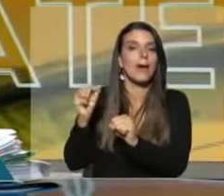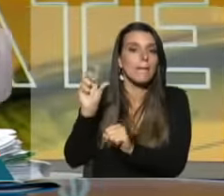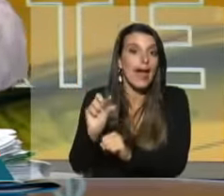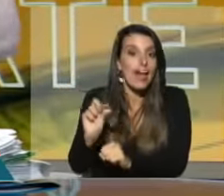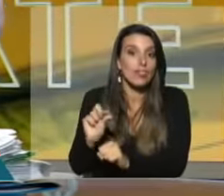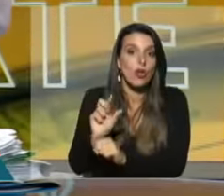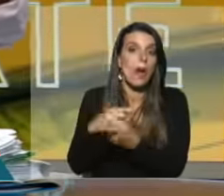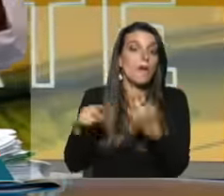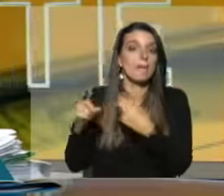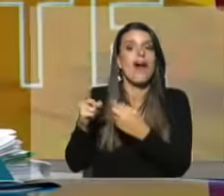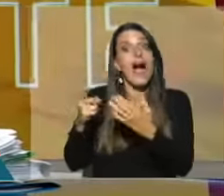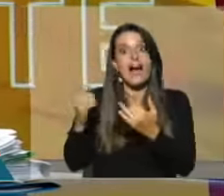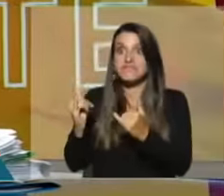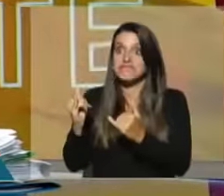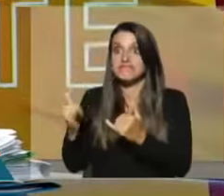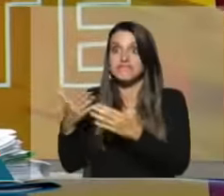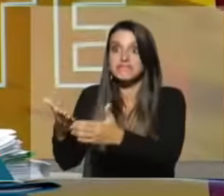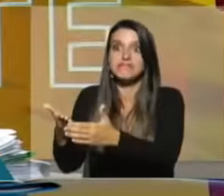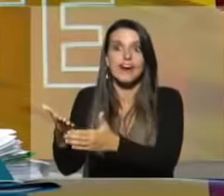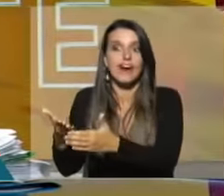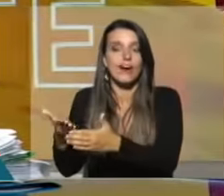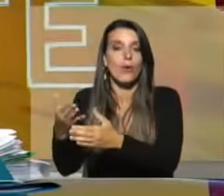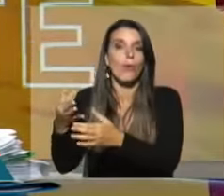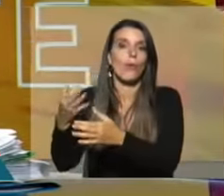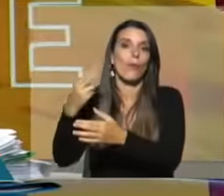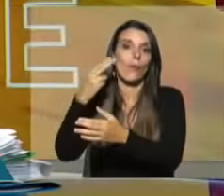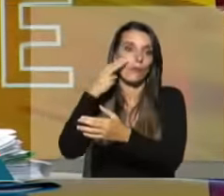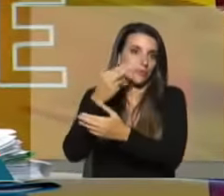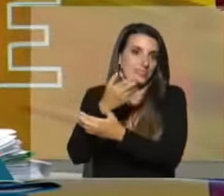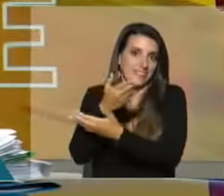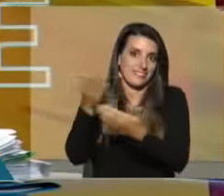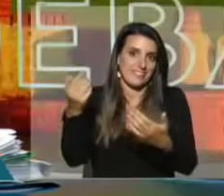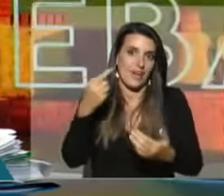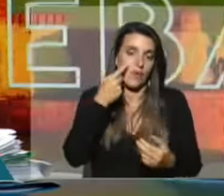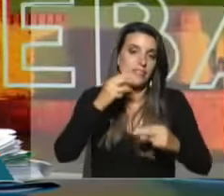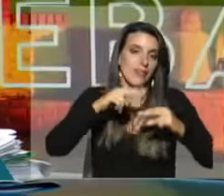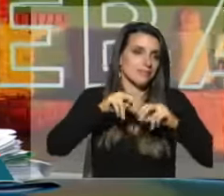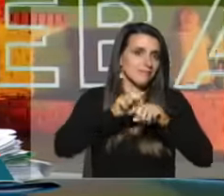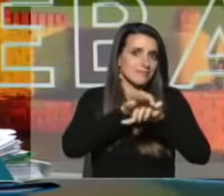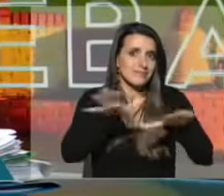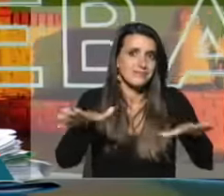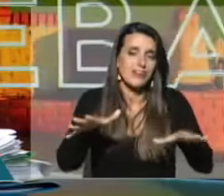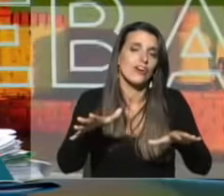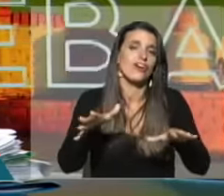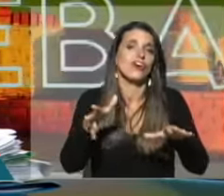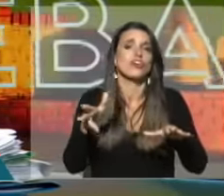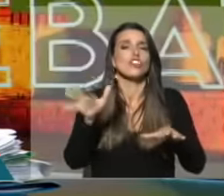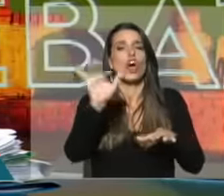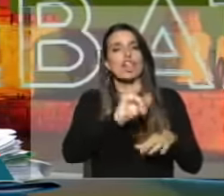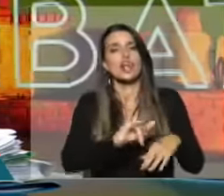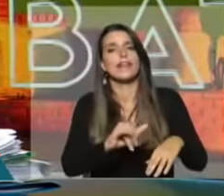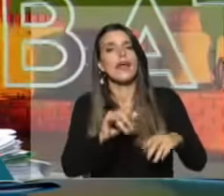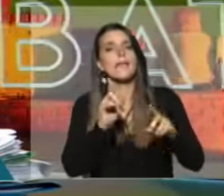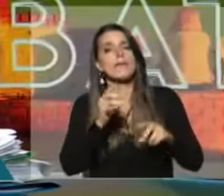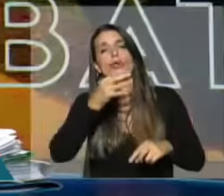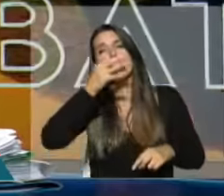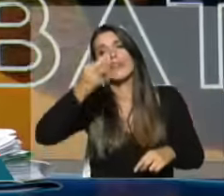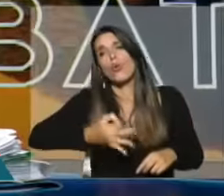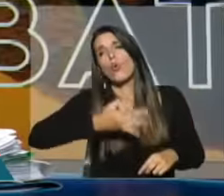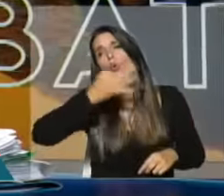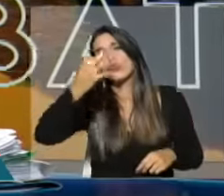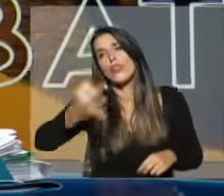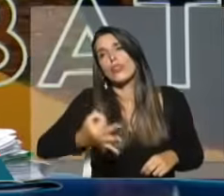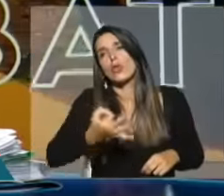en esa piscina no había agua, bueno, y ocurrió lo que ocurrió. Todas las redes, todos los días aparece ese discurso en el cual dice que